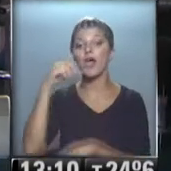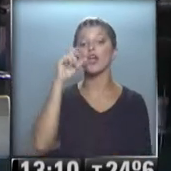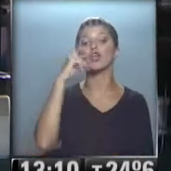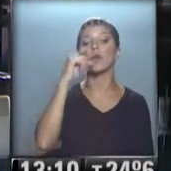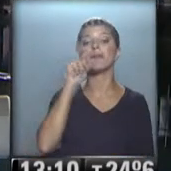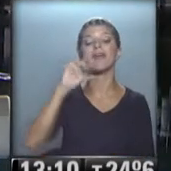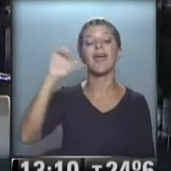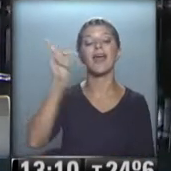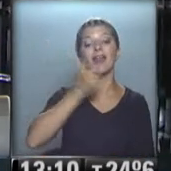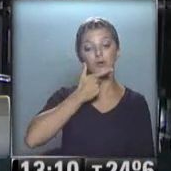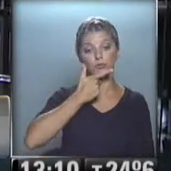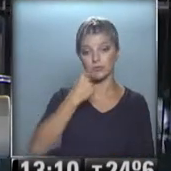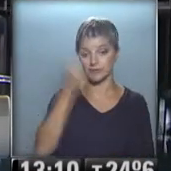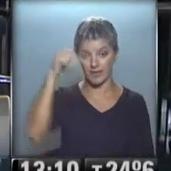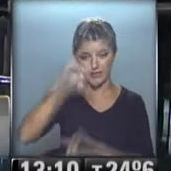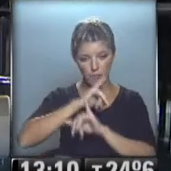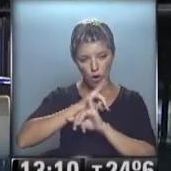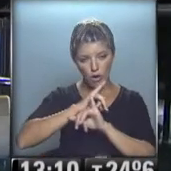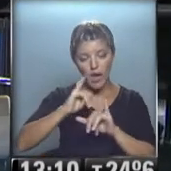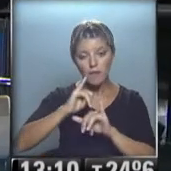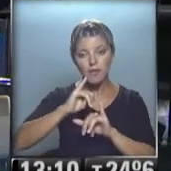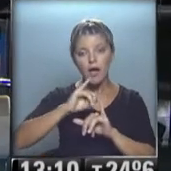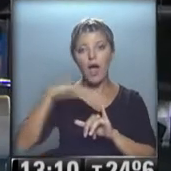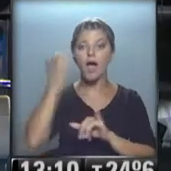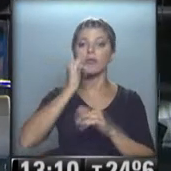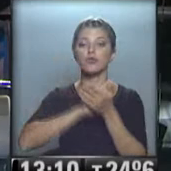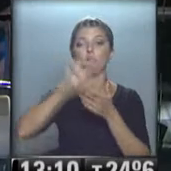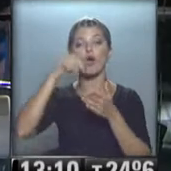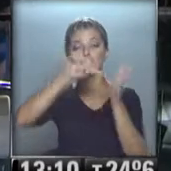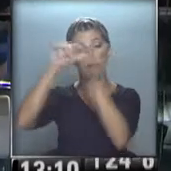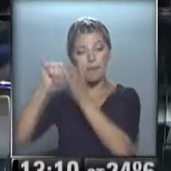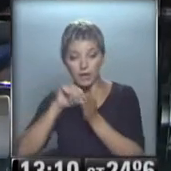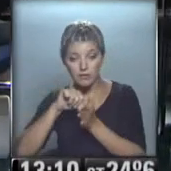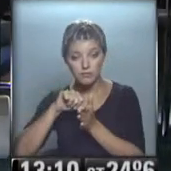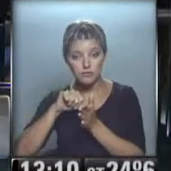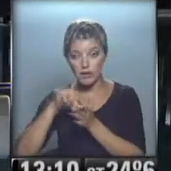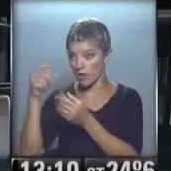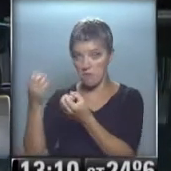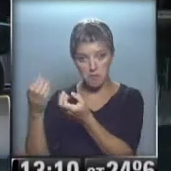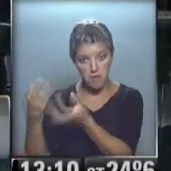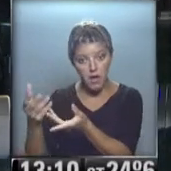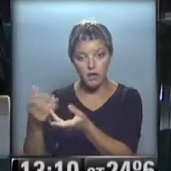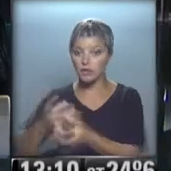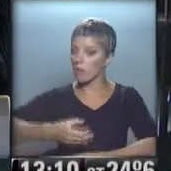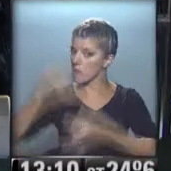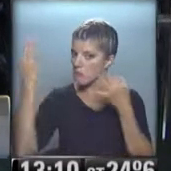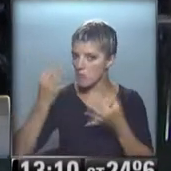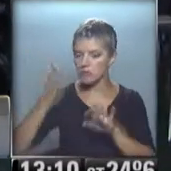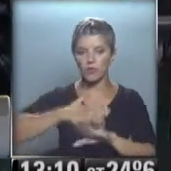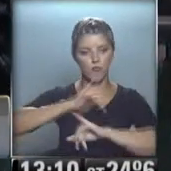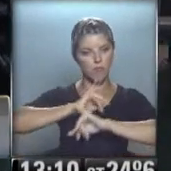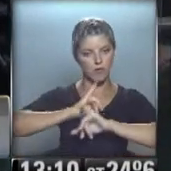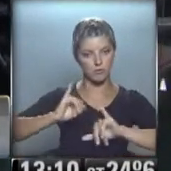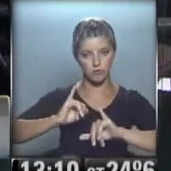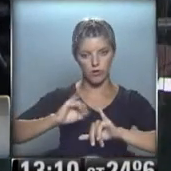dice que el programa se ocupa de otros países que están muy bien y que por supuesto estamos informados con todo